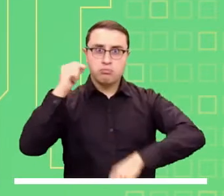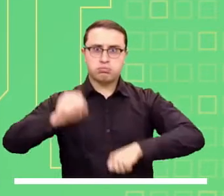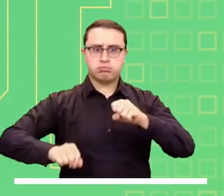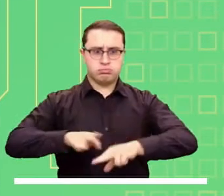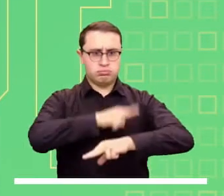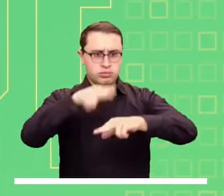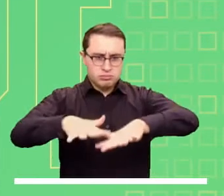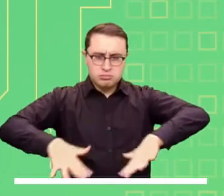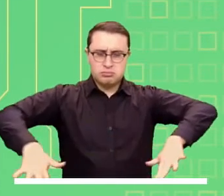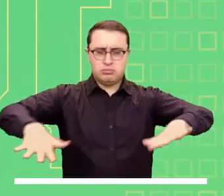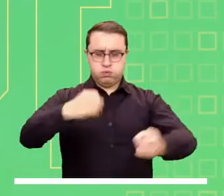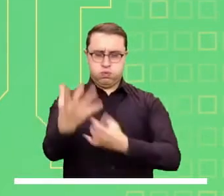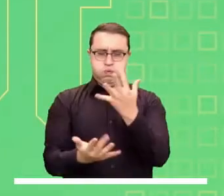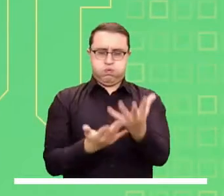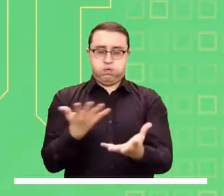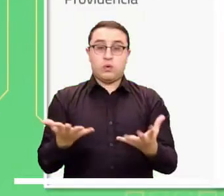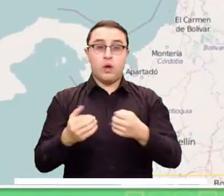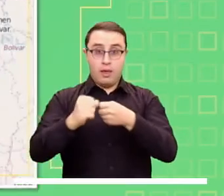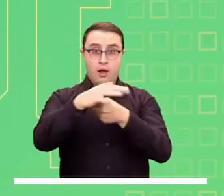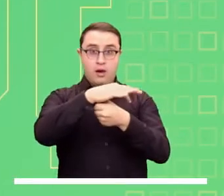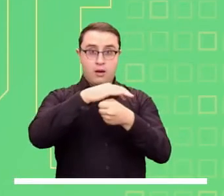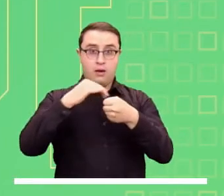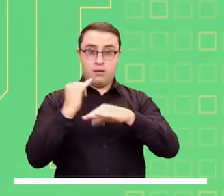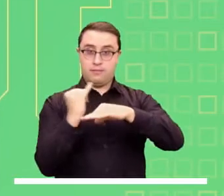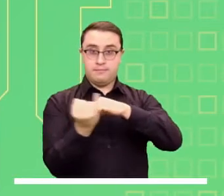en el río Upía y sus afluentes en Meta.